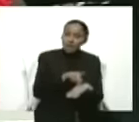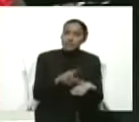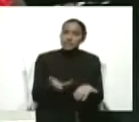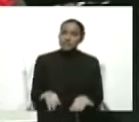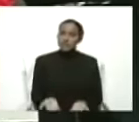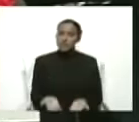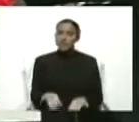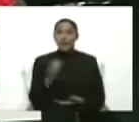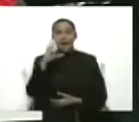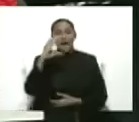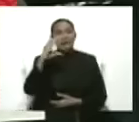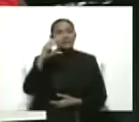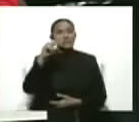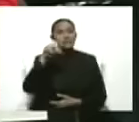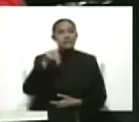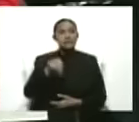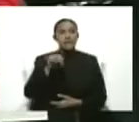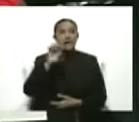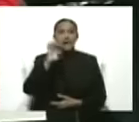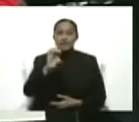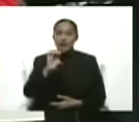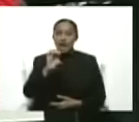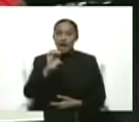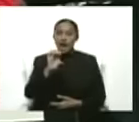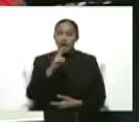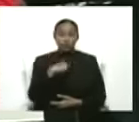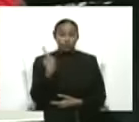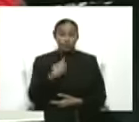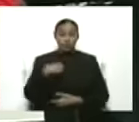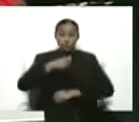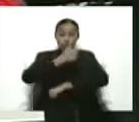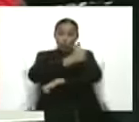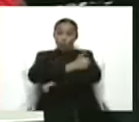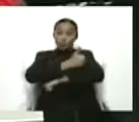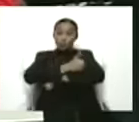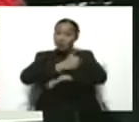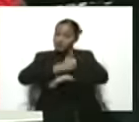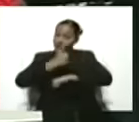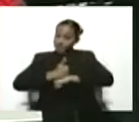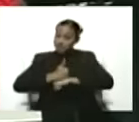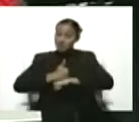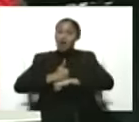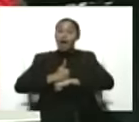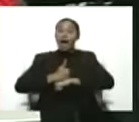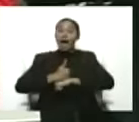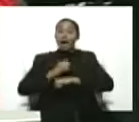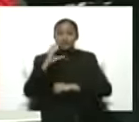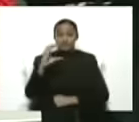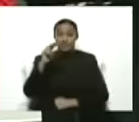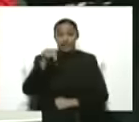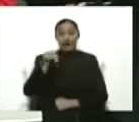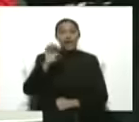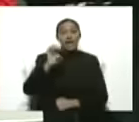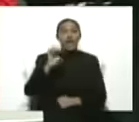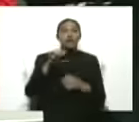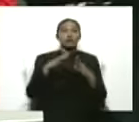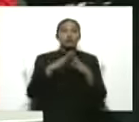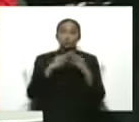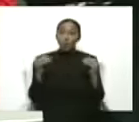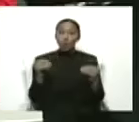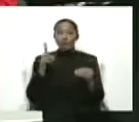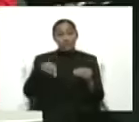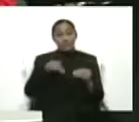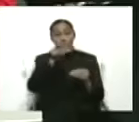en el Consejo Nacional Electoral, no solamente a los rectores, a las rectoras, sino también a los trabajadores